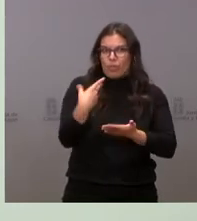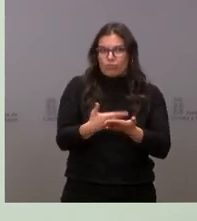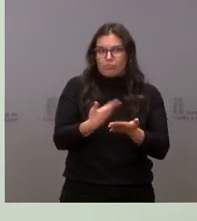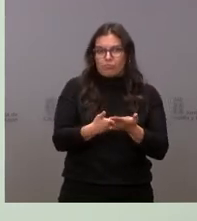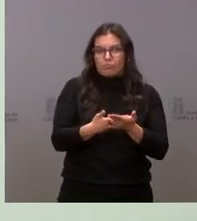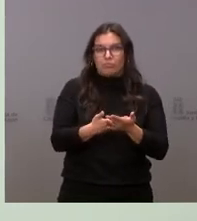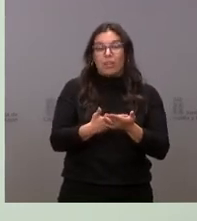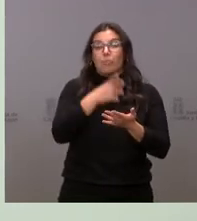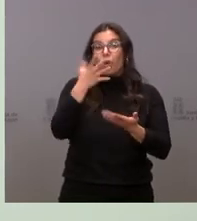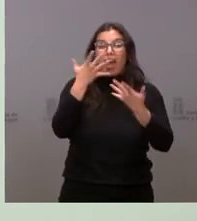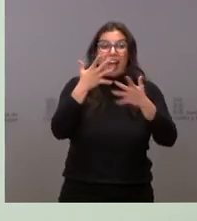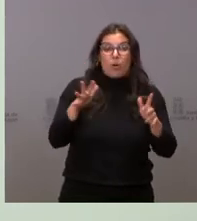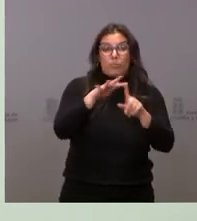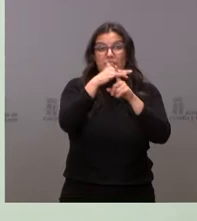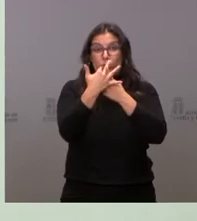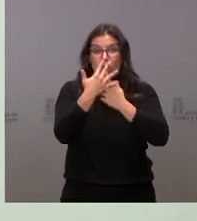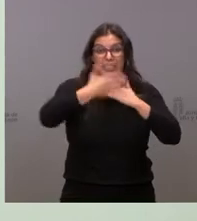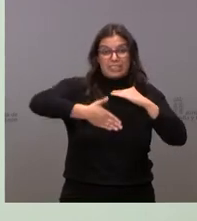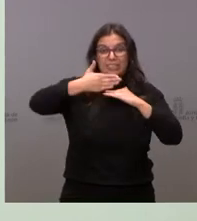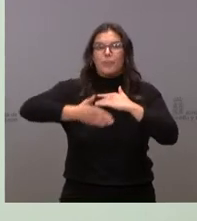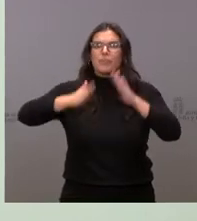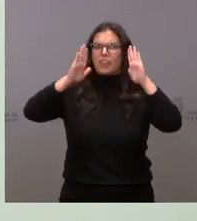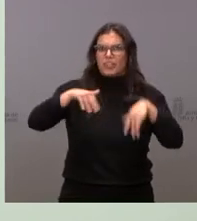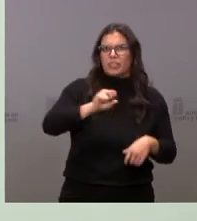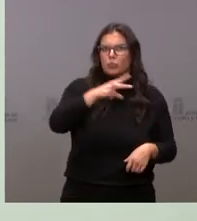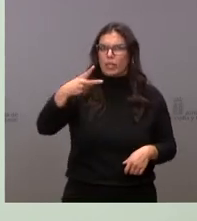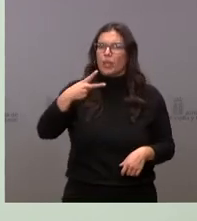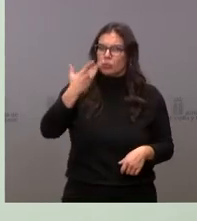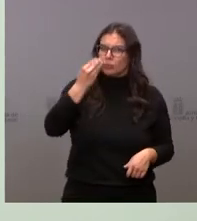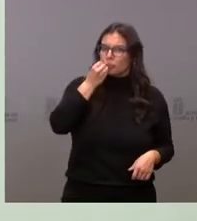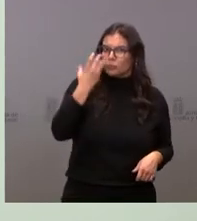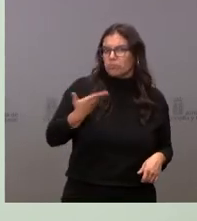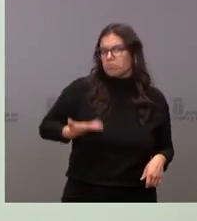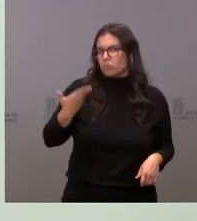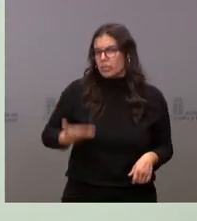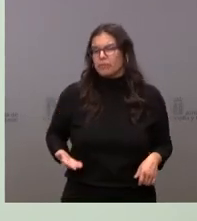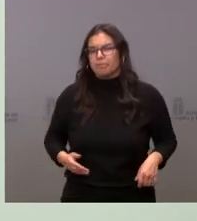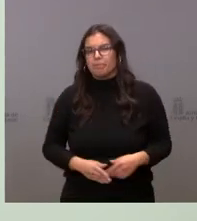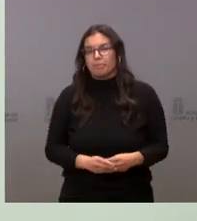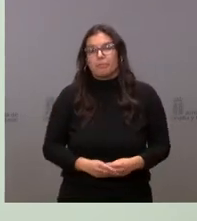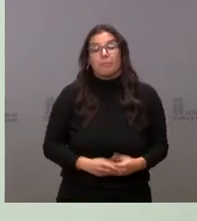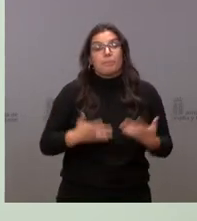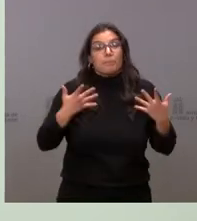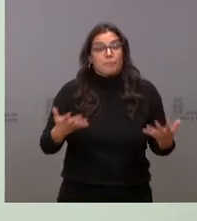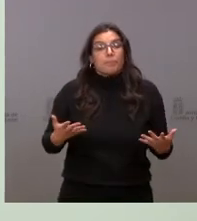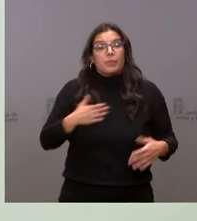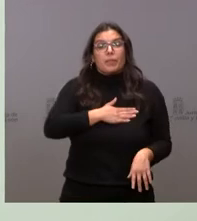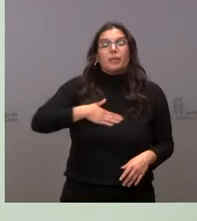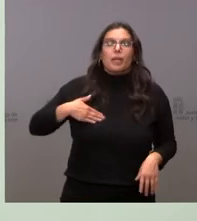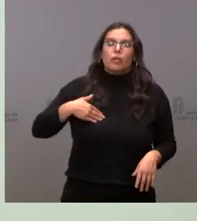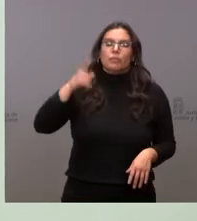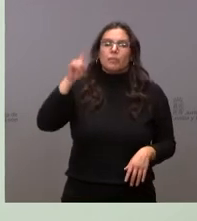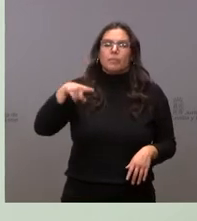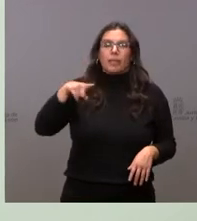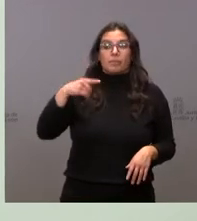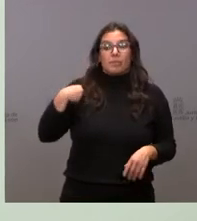a pesar de las circunstancias, estamos teniendo unos resultados muy importantes. Llegado a este extremo, quiero hacer una valoración